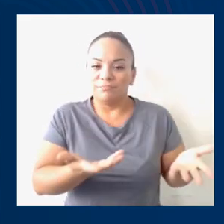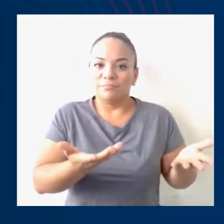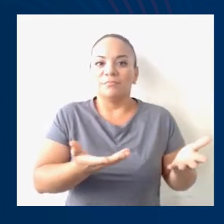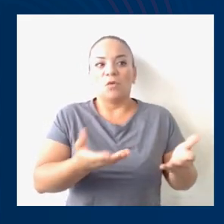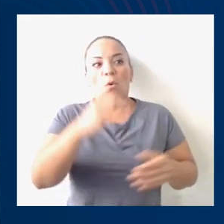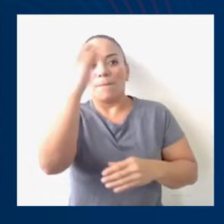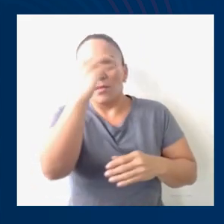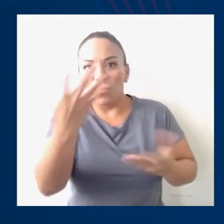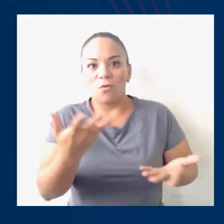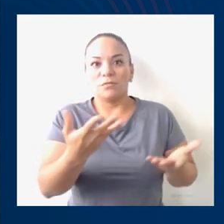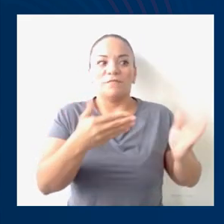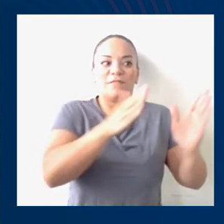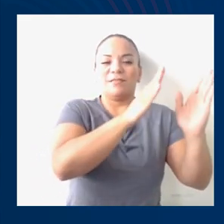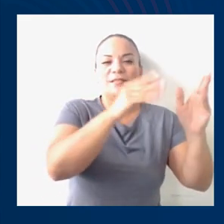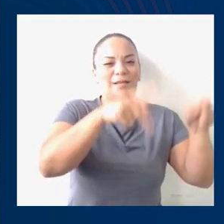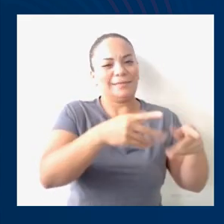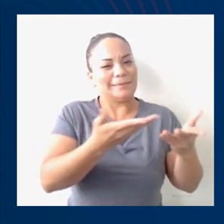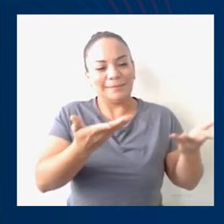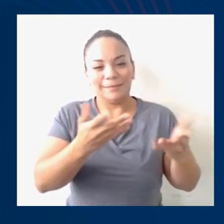interpretaciones.